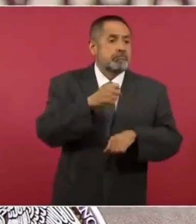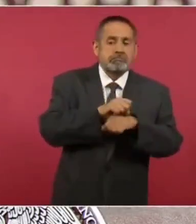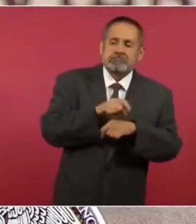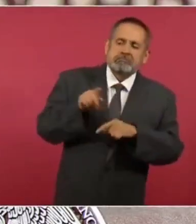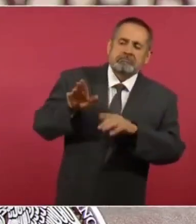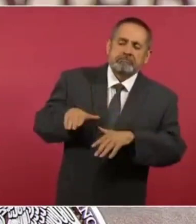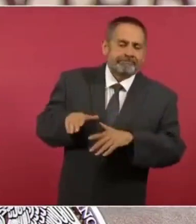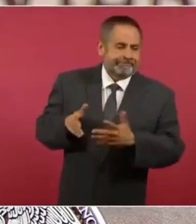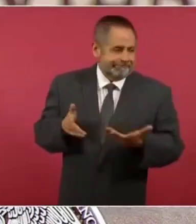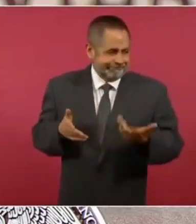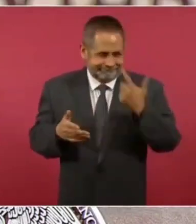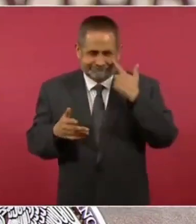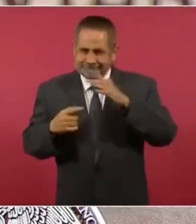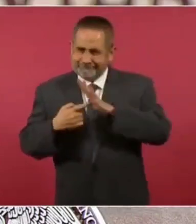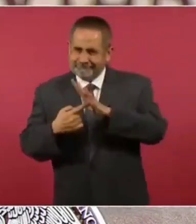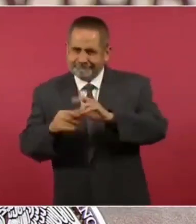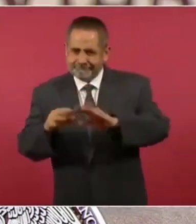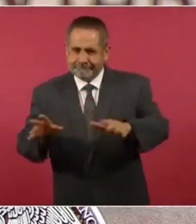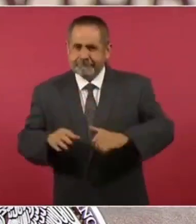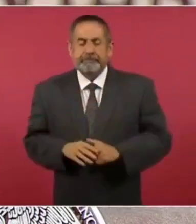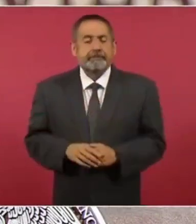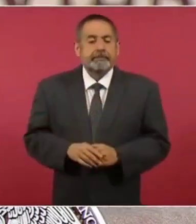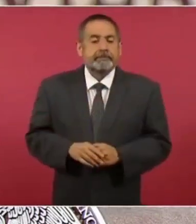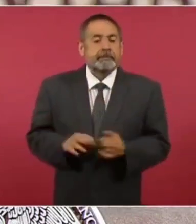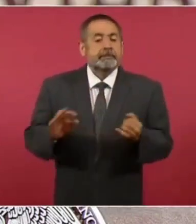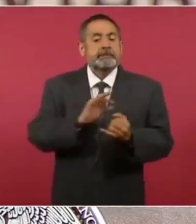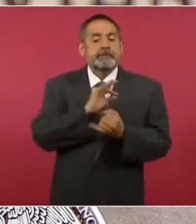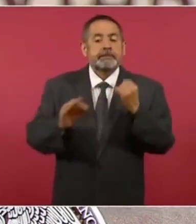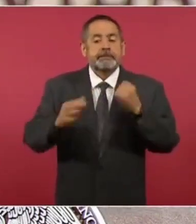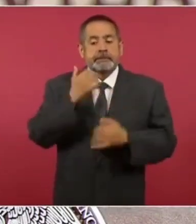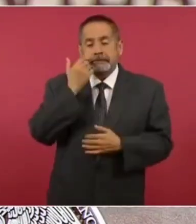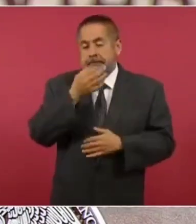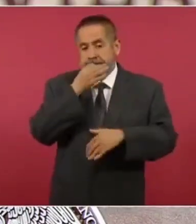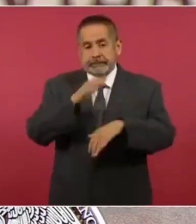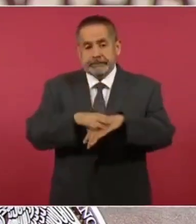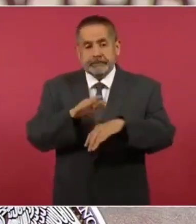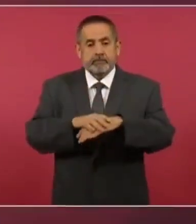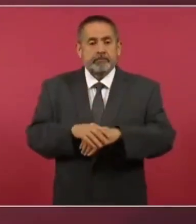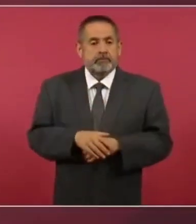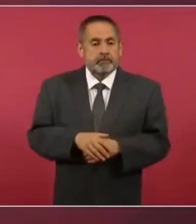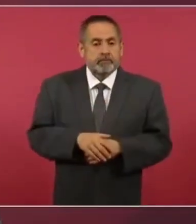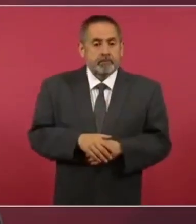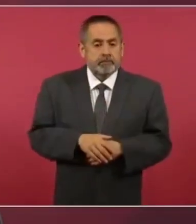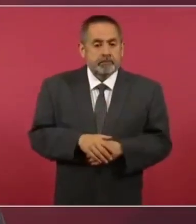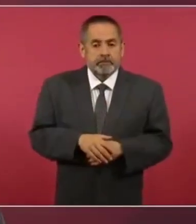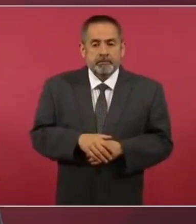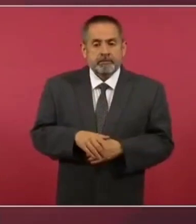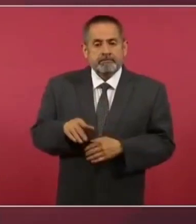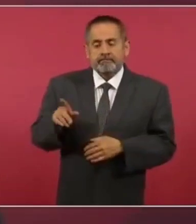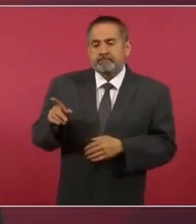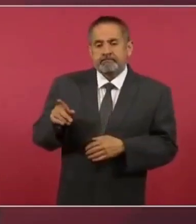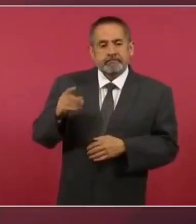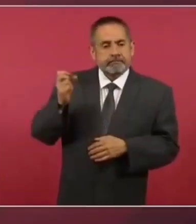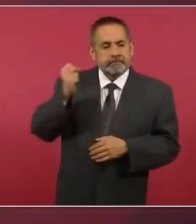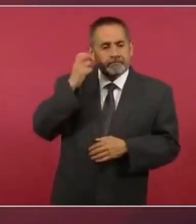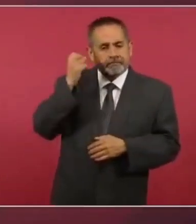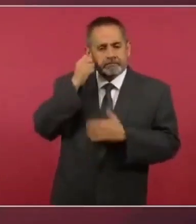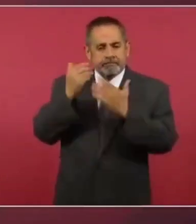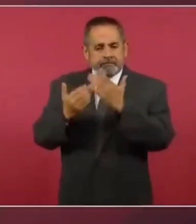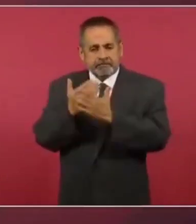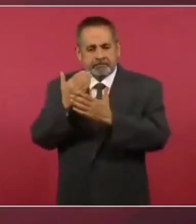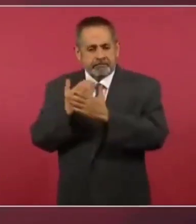Y por último, queremos presentar un buscador de información de las conferencias